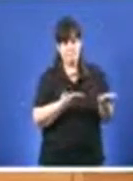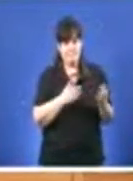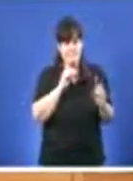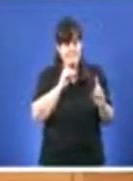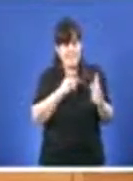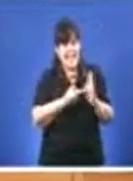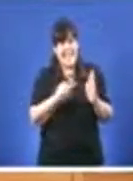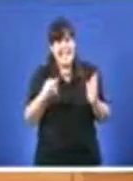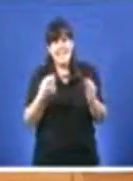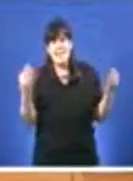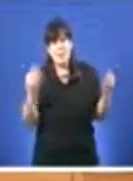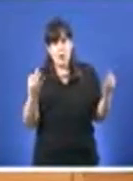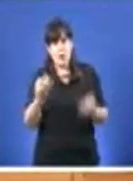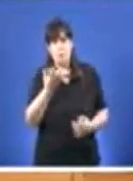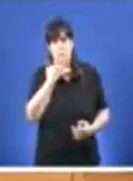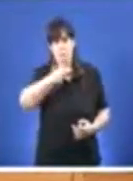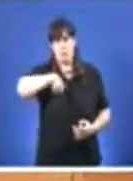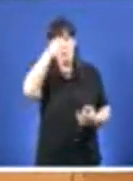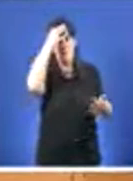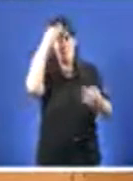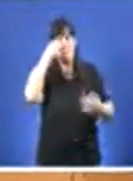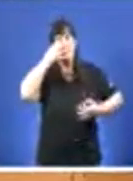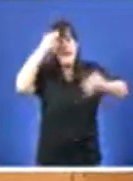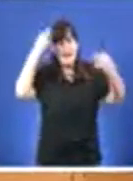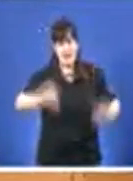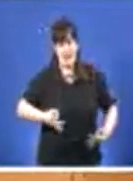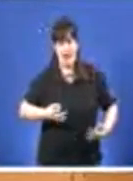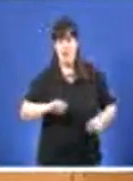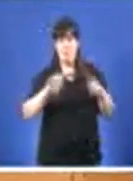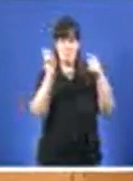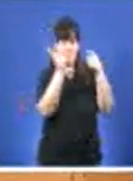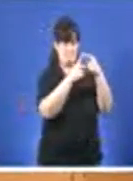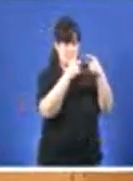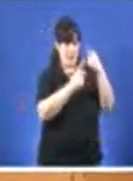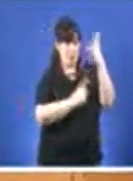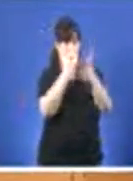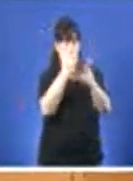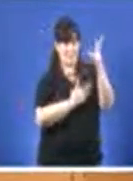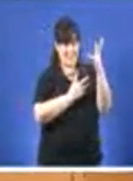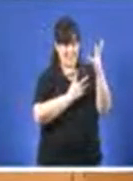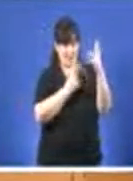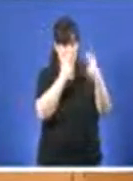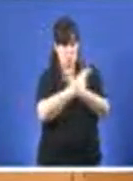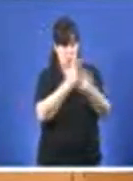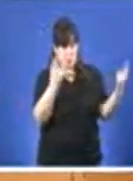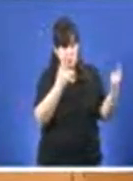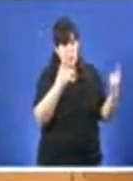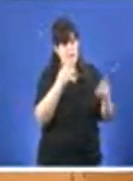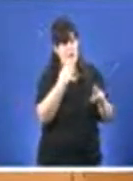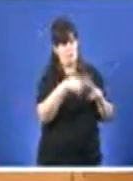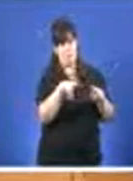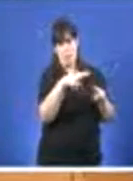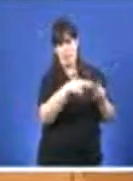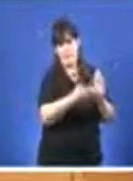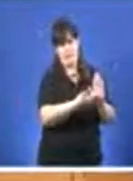asuntos. Medidas verdadeiras. Voy a lembrar. Primeiro, despolitizar a administración para que sexe o verdadeiro control do goberno.